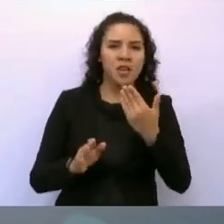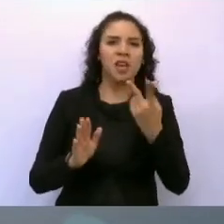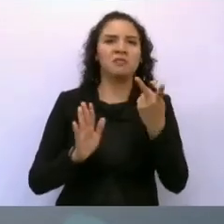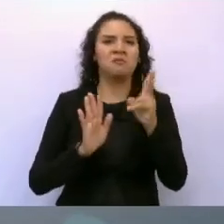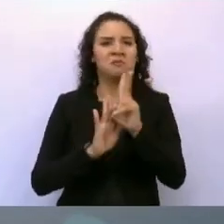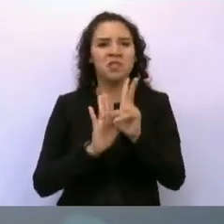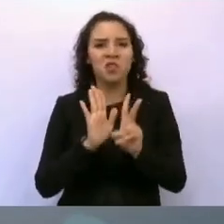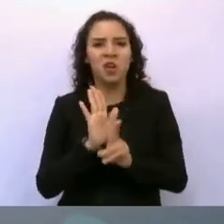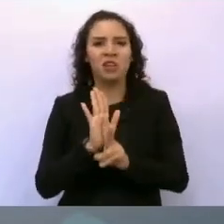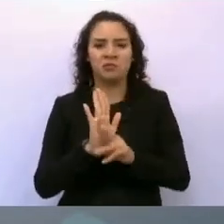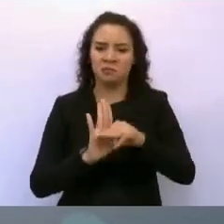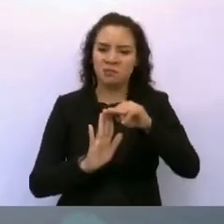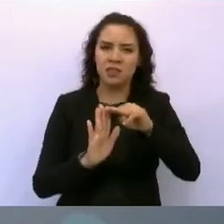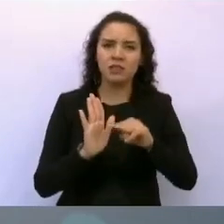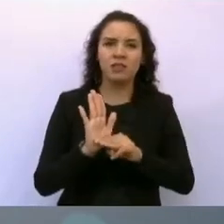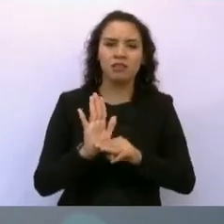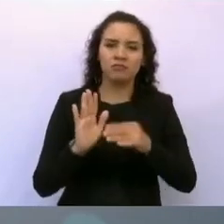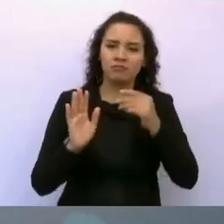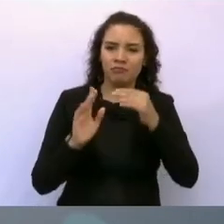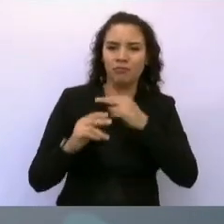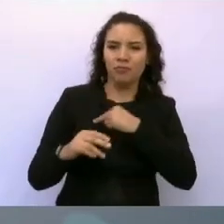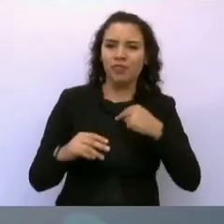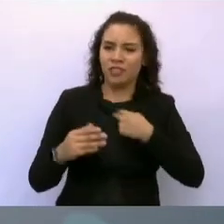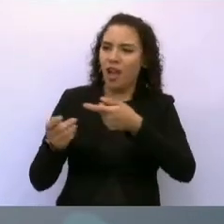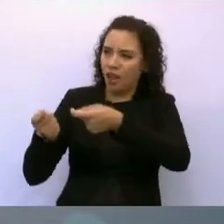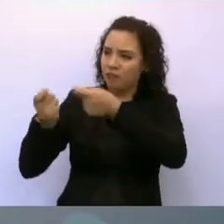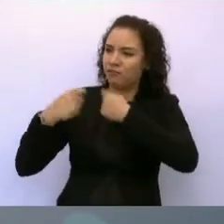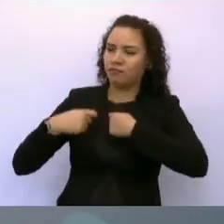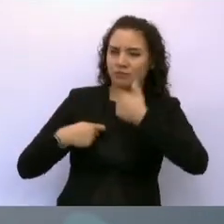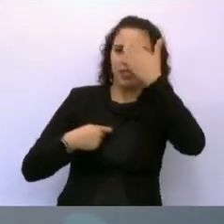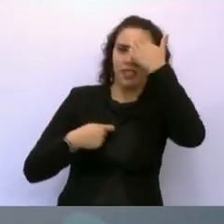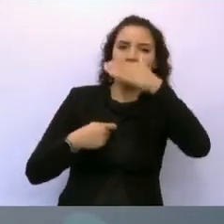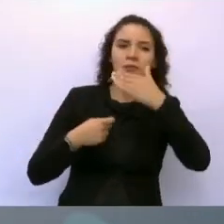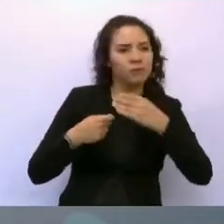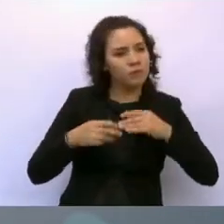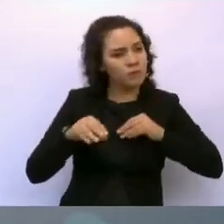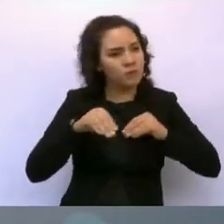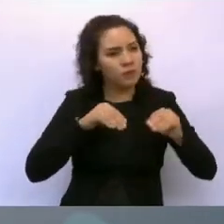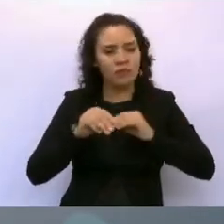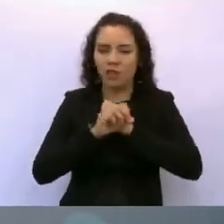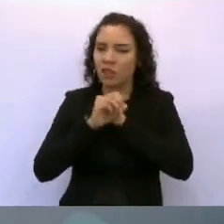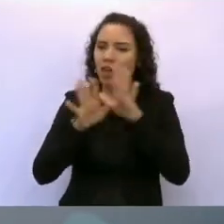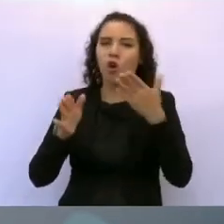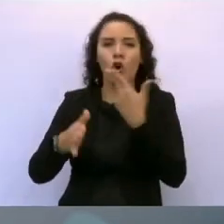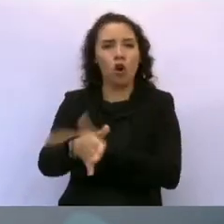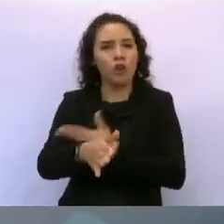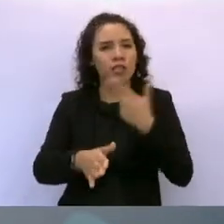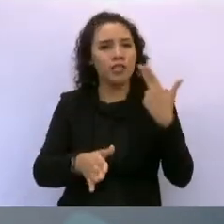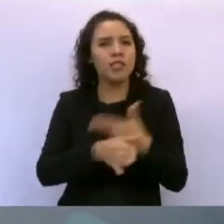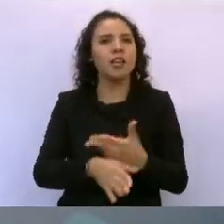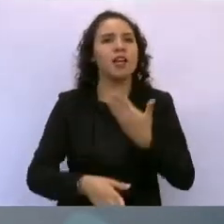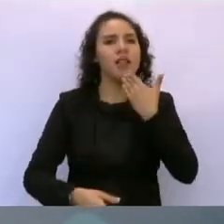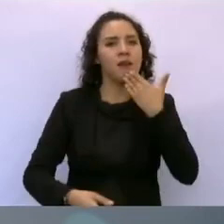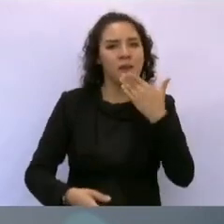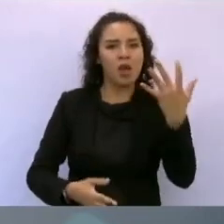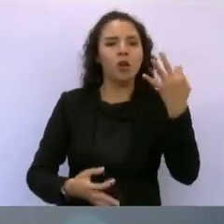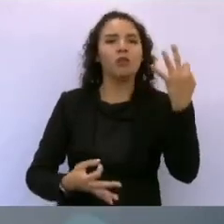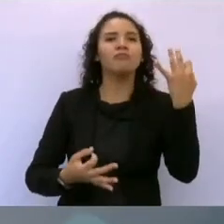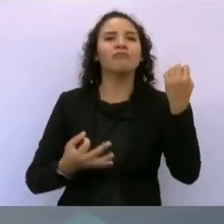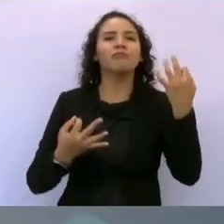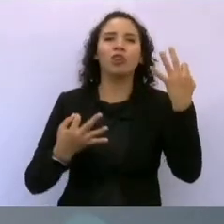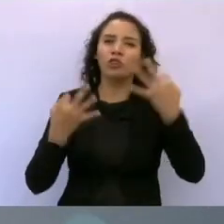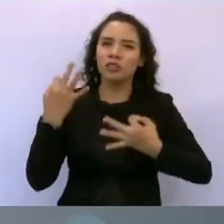entrega que desde el inicio de su gobierno usted nos ha demostrado y enseñado.